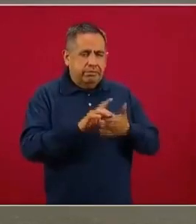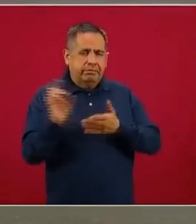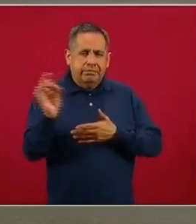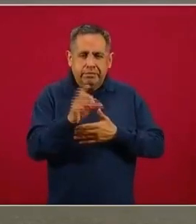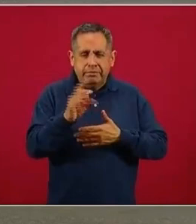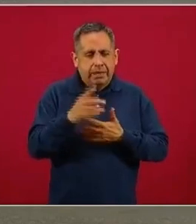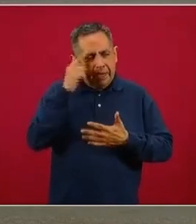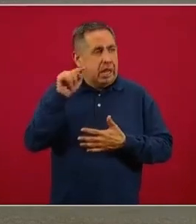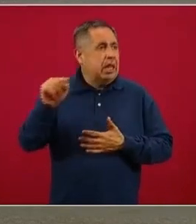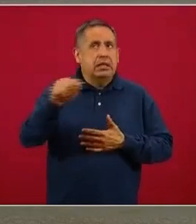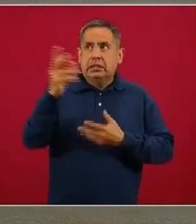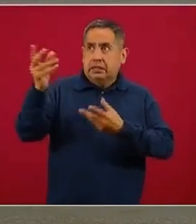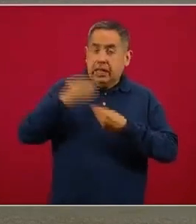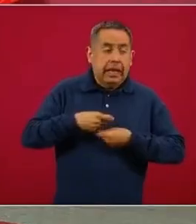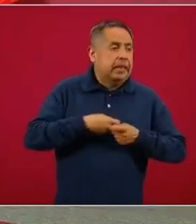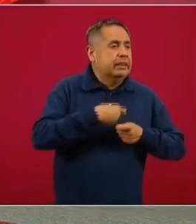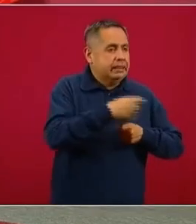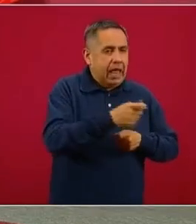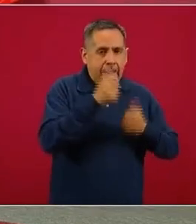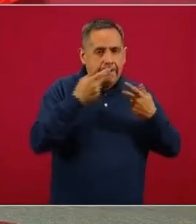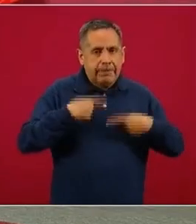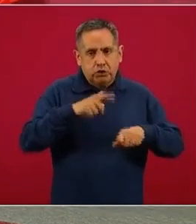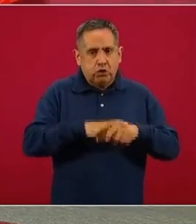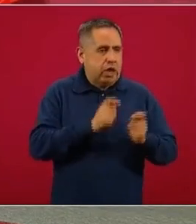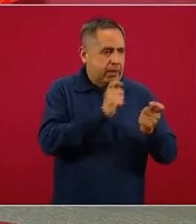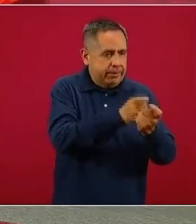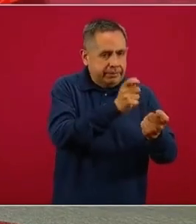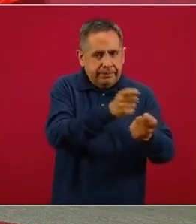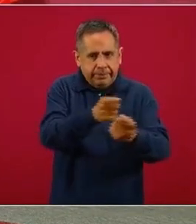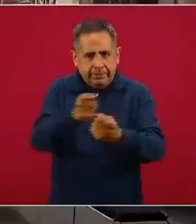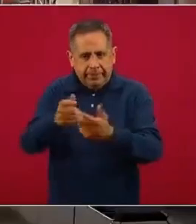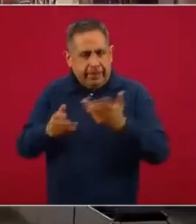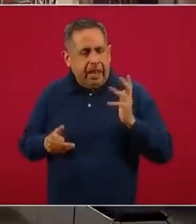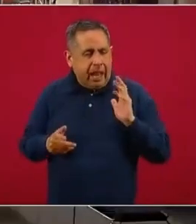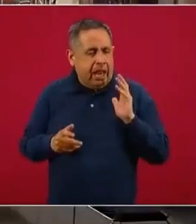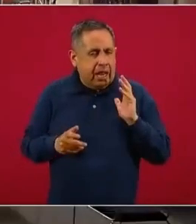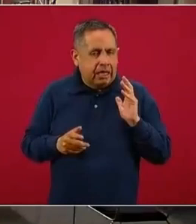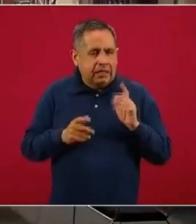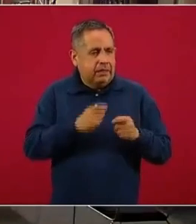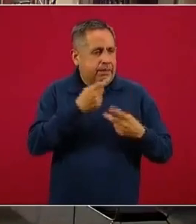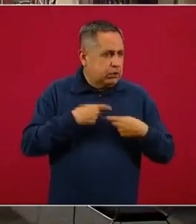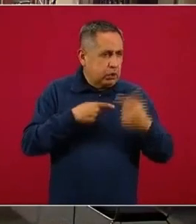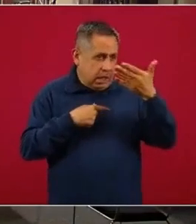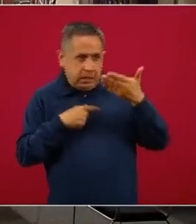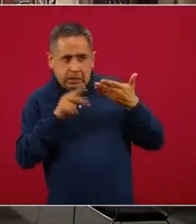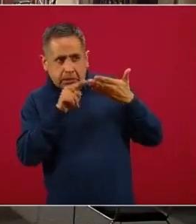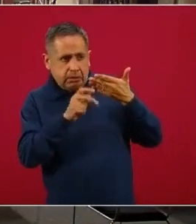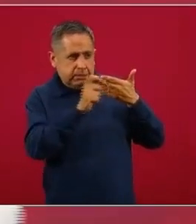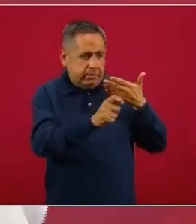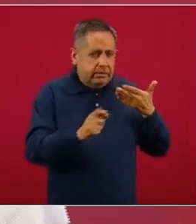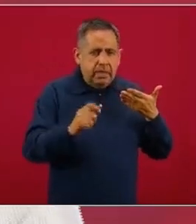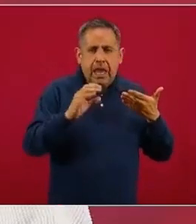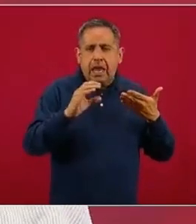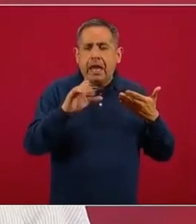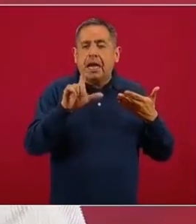a los puntos en los que se va a llevar a cabo la entrega de tarjetas y la asociación, tarjeta, persona, clave interbancaria